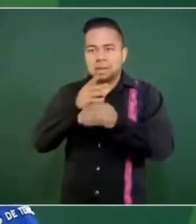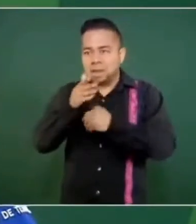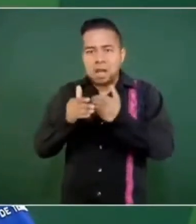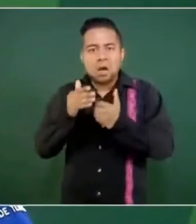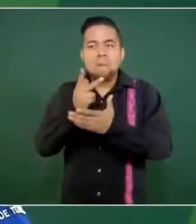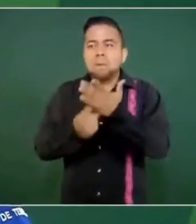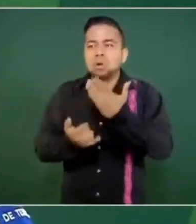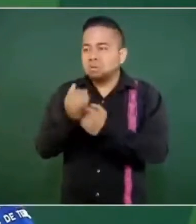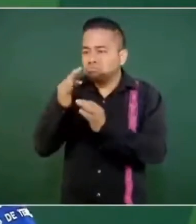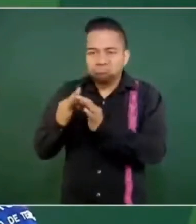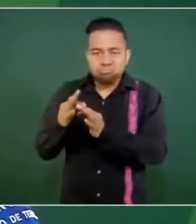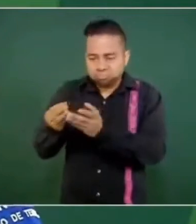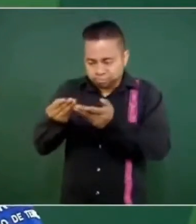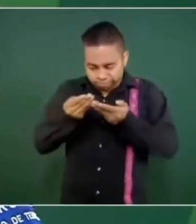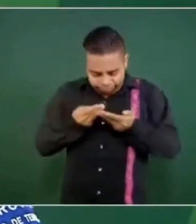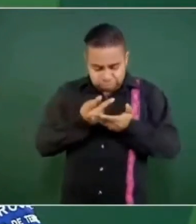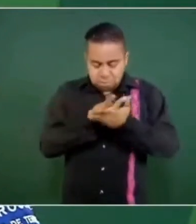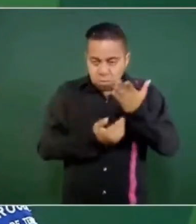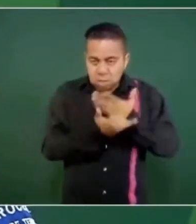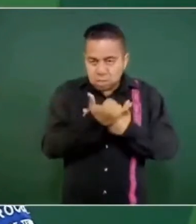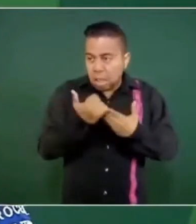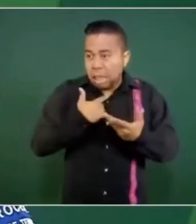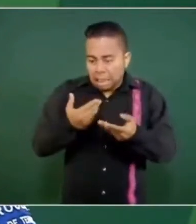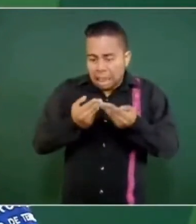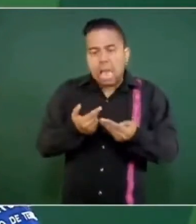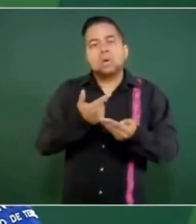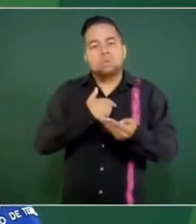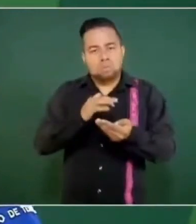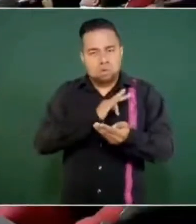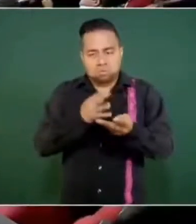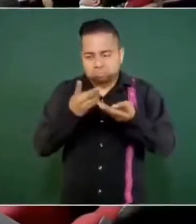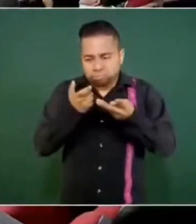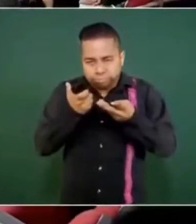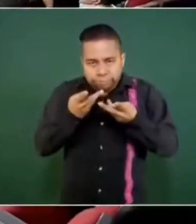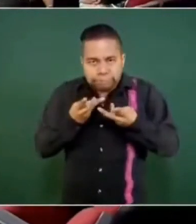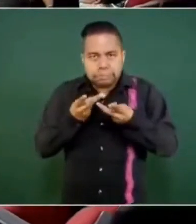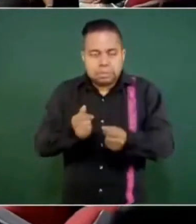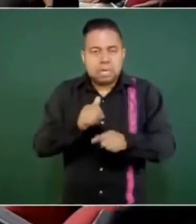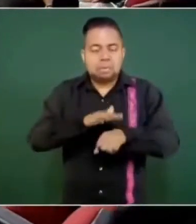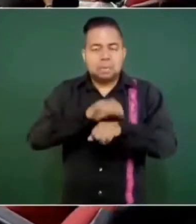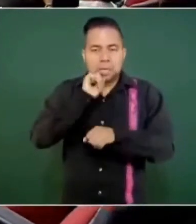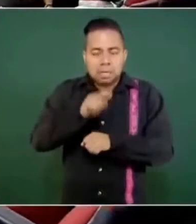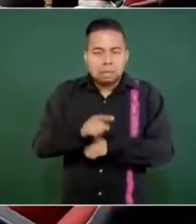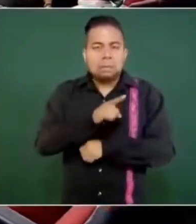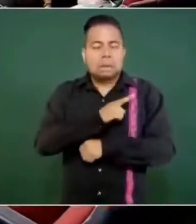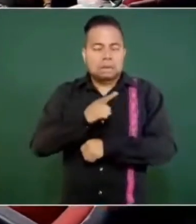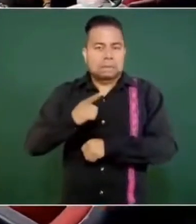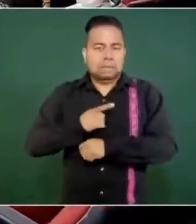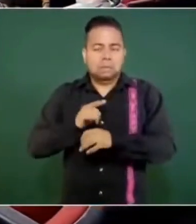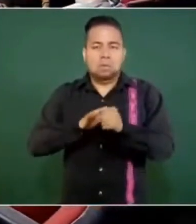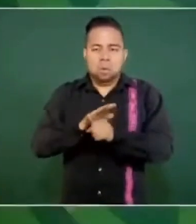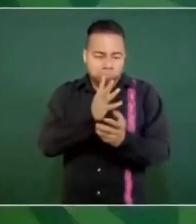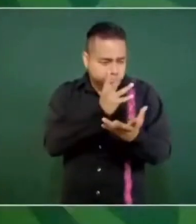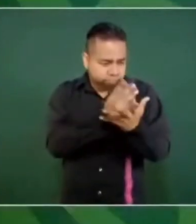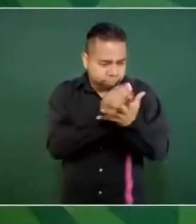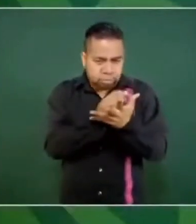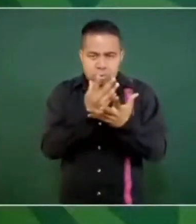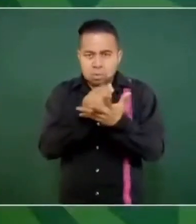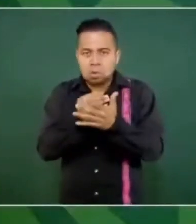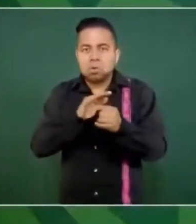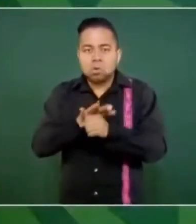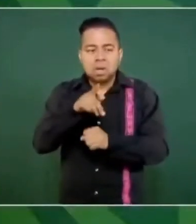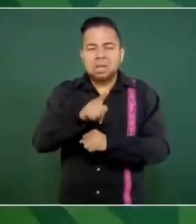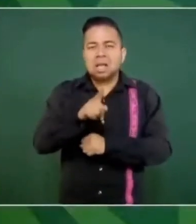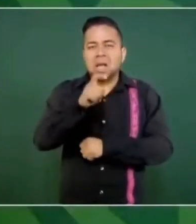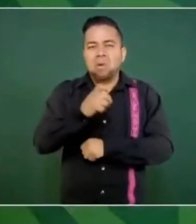Teniendo los proyectos, pues es más fácil que nosotros podamos invertir. Además de esto, hay que complementar la red de